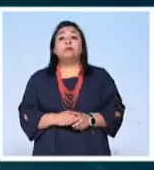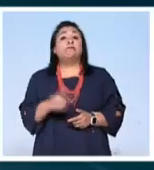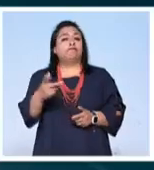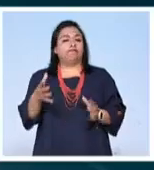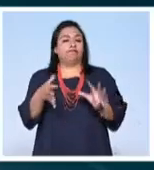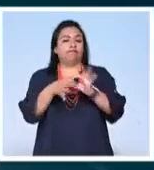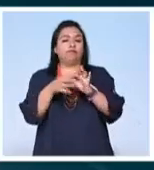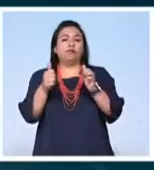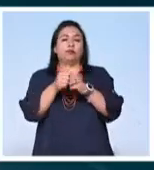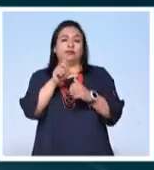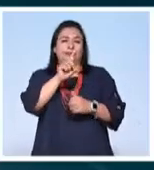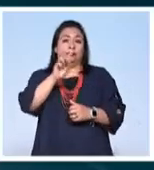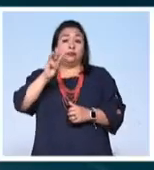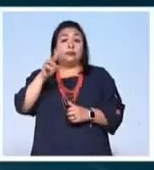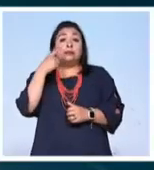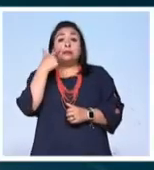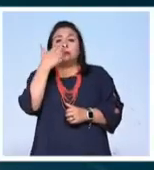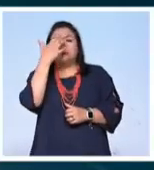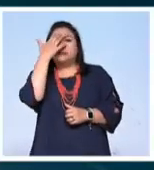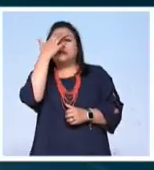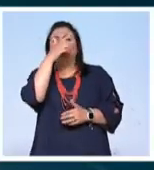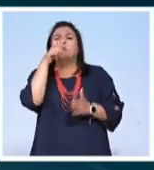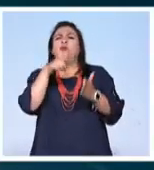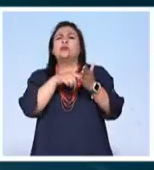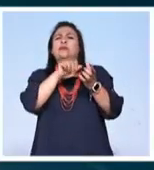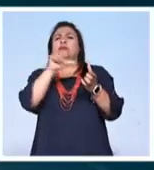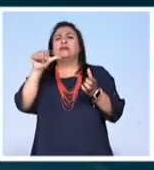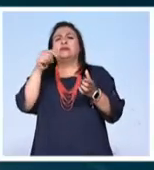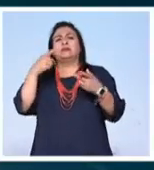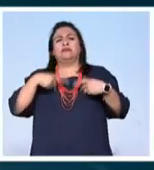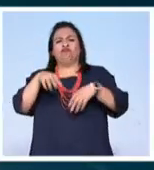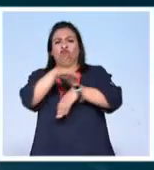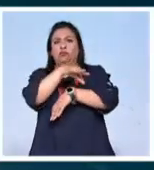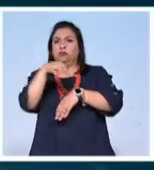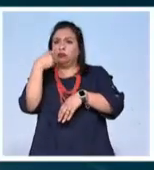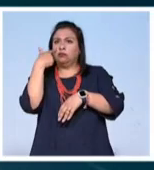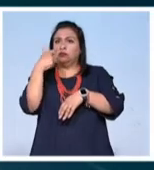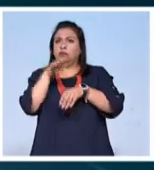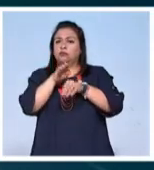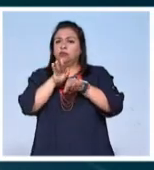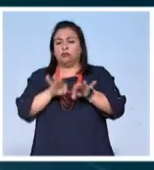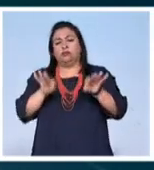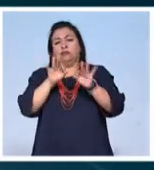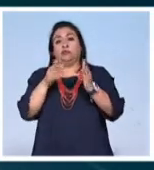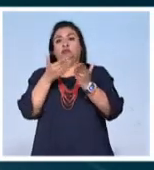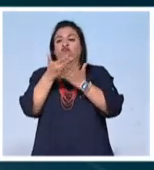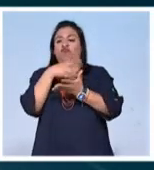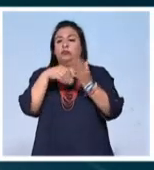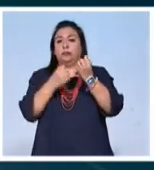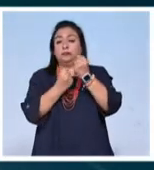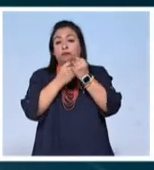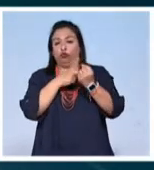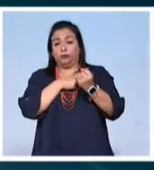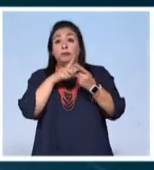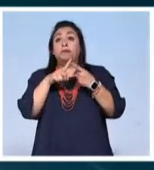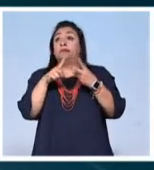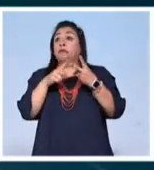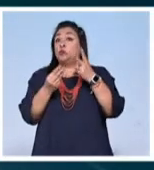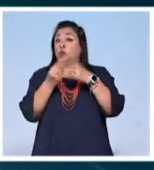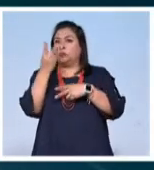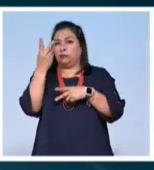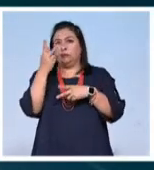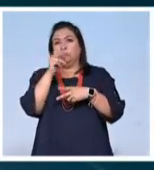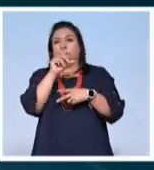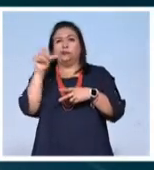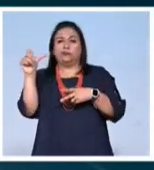de la mano de la Deutsche Welle vamos a conocer a un despacho de arquitectos que está marcando tendencia con su propuesta sustentable. ¿Será que la nueva